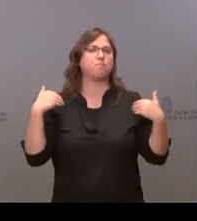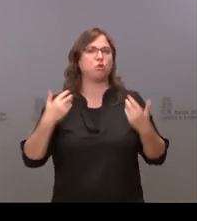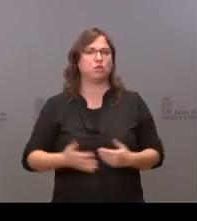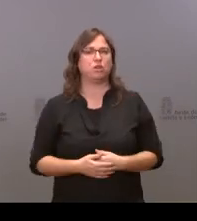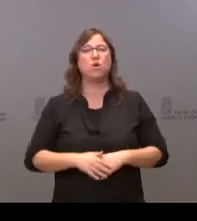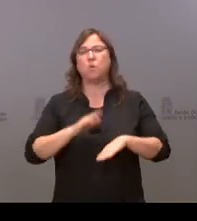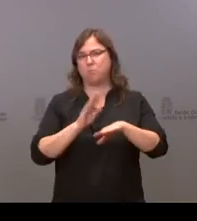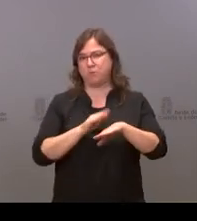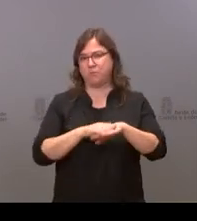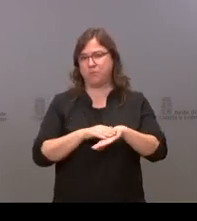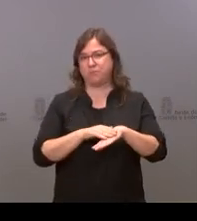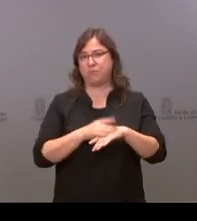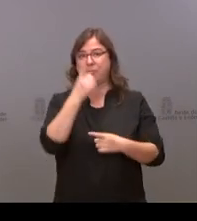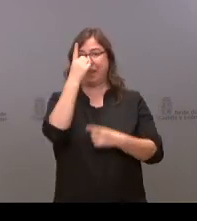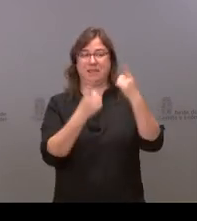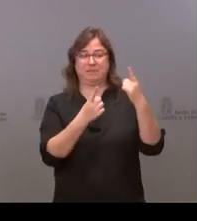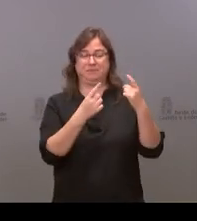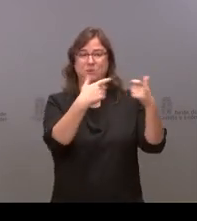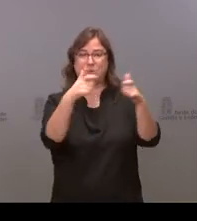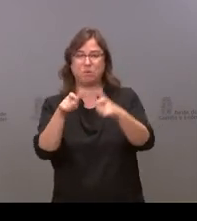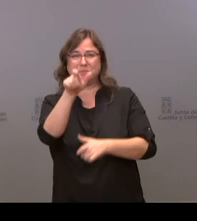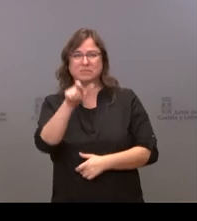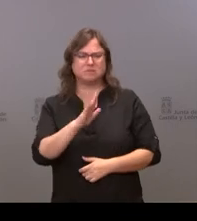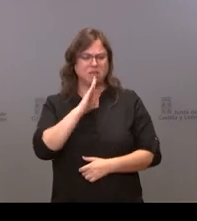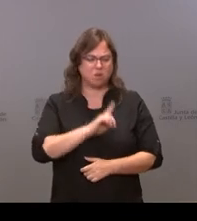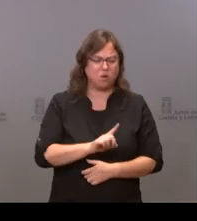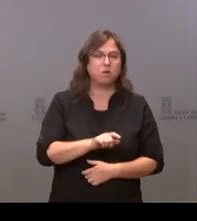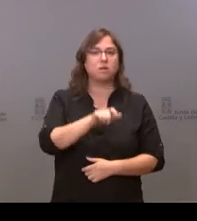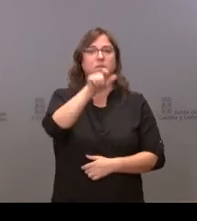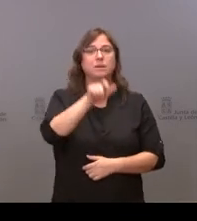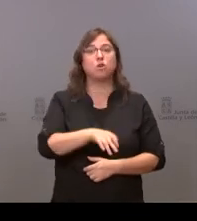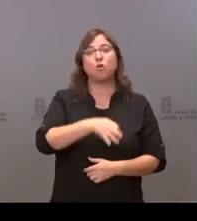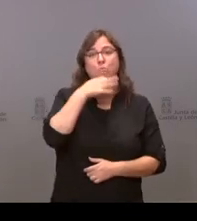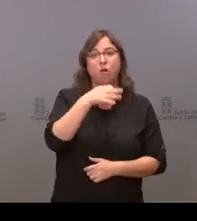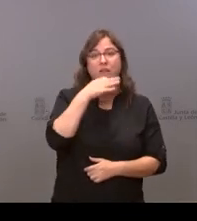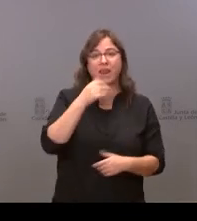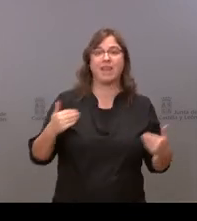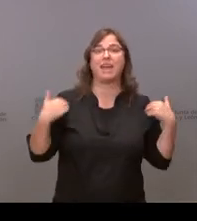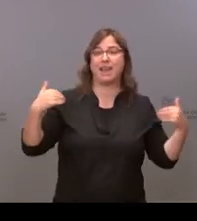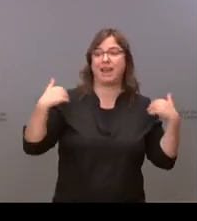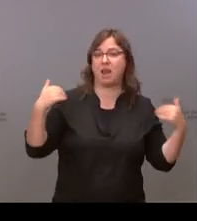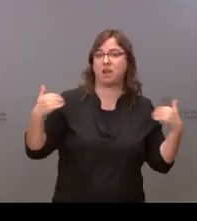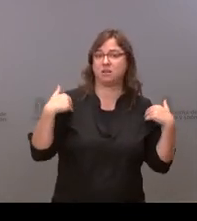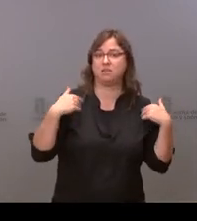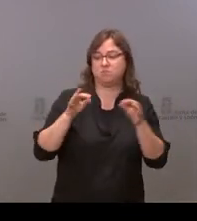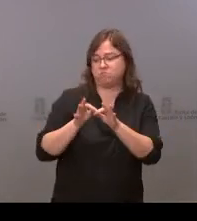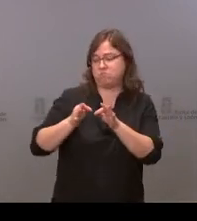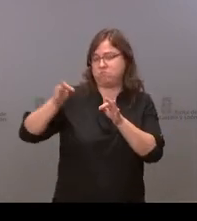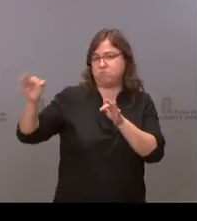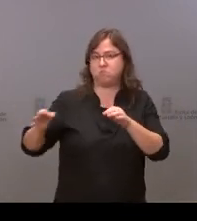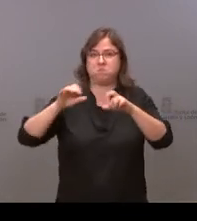bueno es verdad que a cierta parte de la población no le encaja que haya personas por la tarde en un gimnasio con distancia